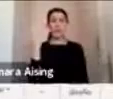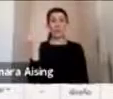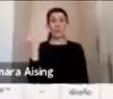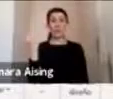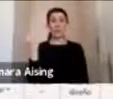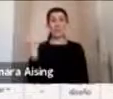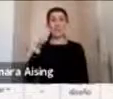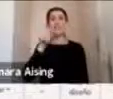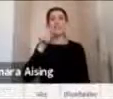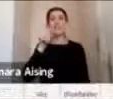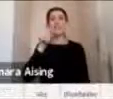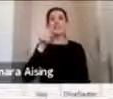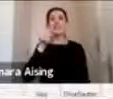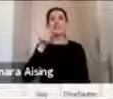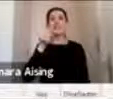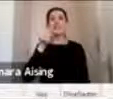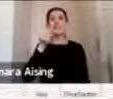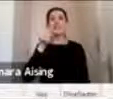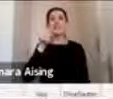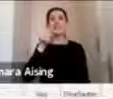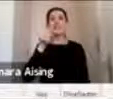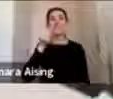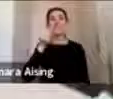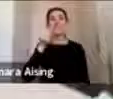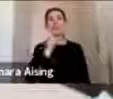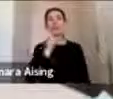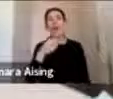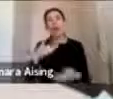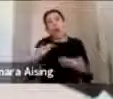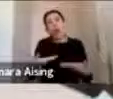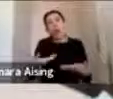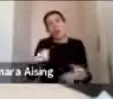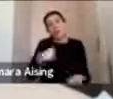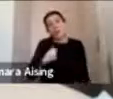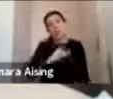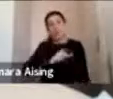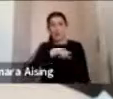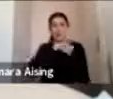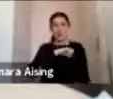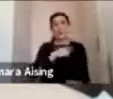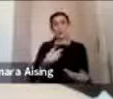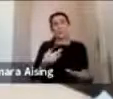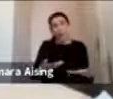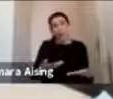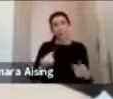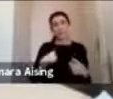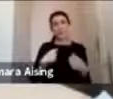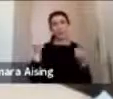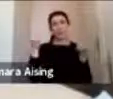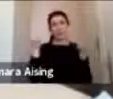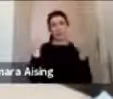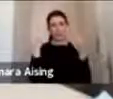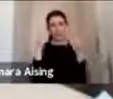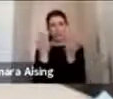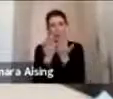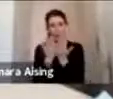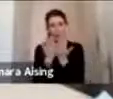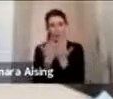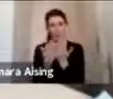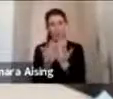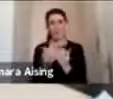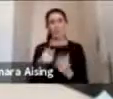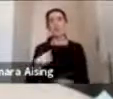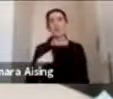SAMU Antofagasta. Actualmente me encuentro en Madrid, como decías, por temas de estudios, pero sin embargo, en el día a día realizo